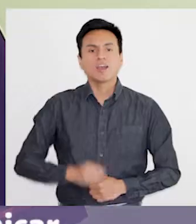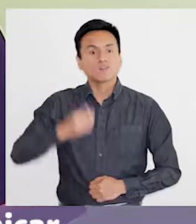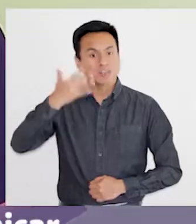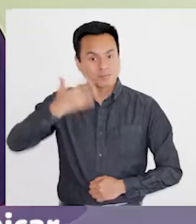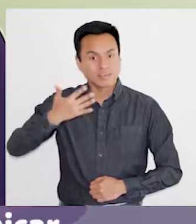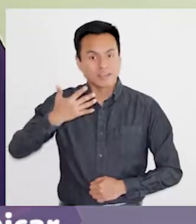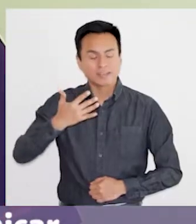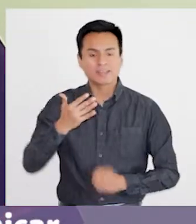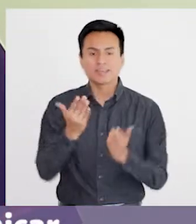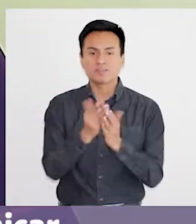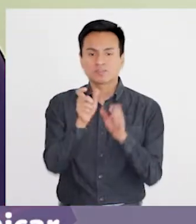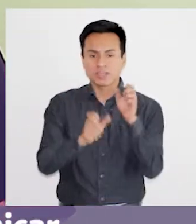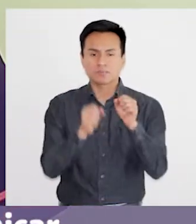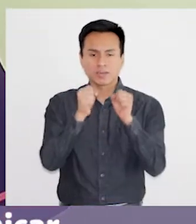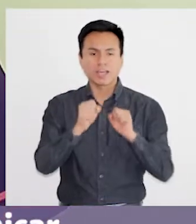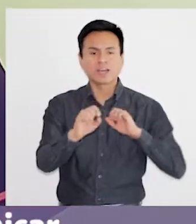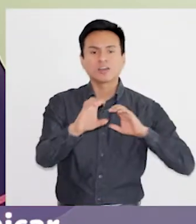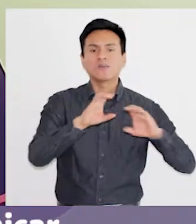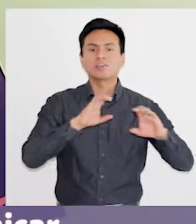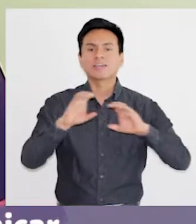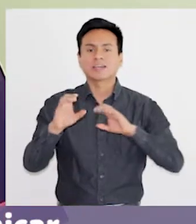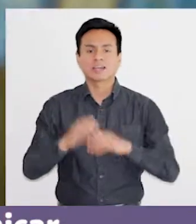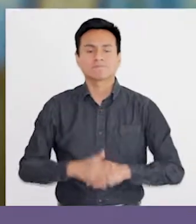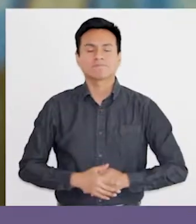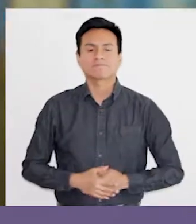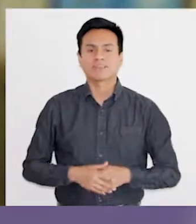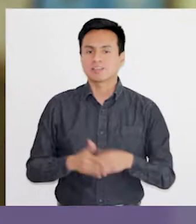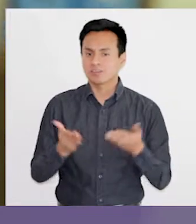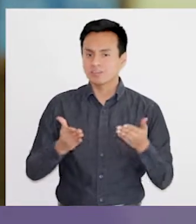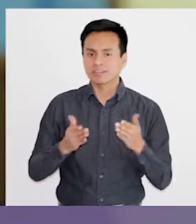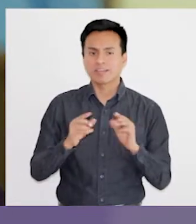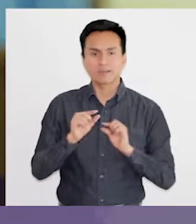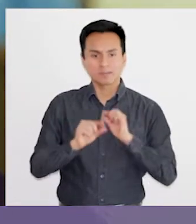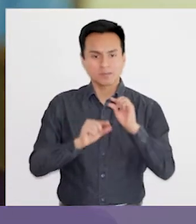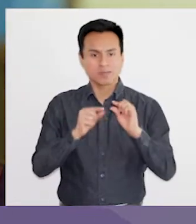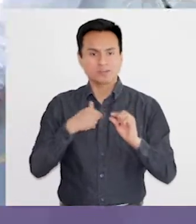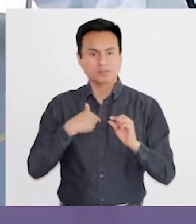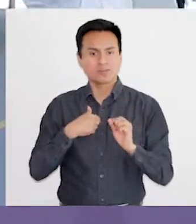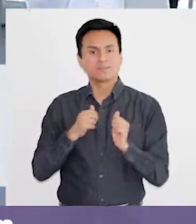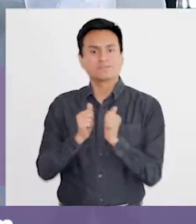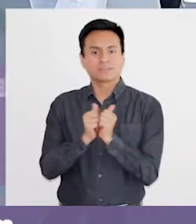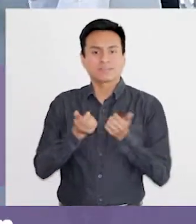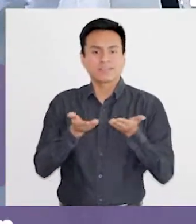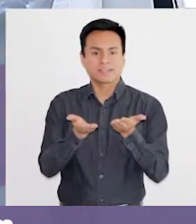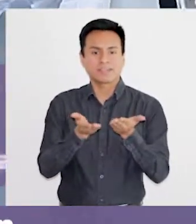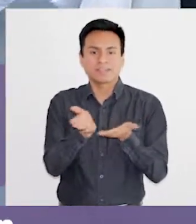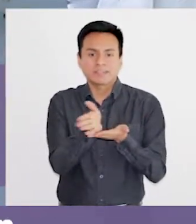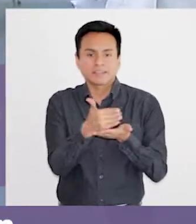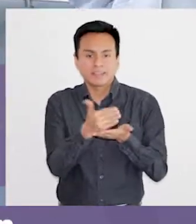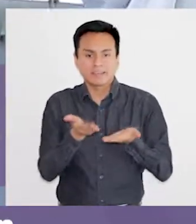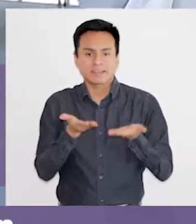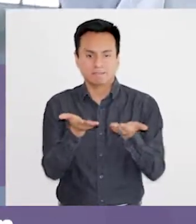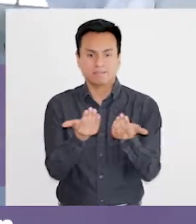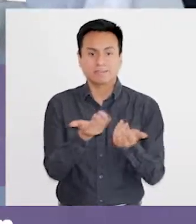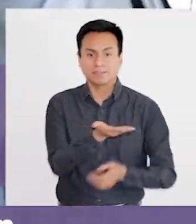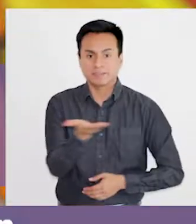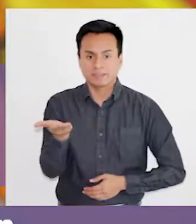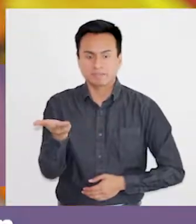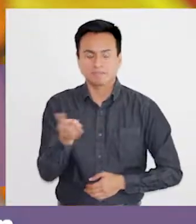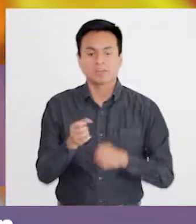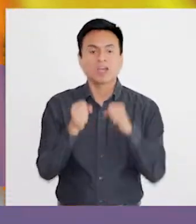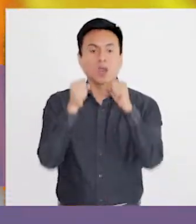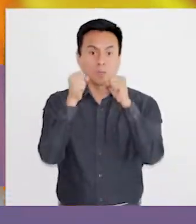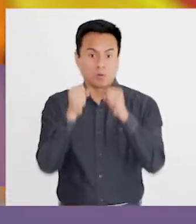Es fundamental que los estudiantes se puedan comunicar, entonces en esa medida yo estoy acá para poderles brindar las estrategias que